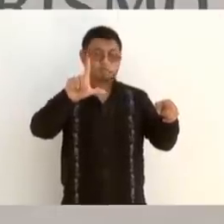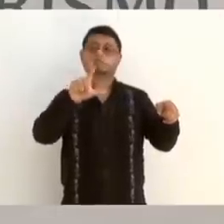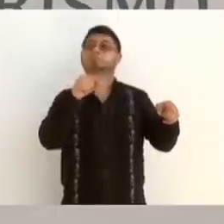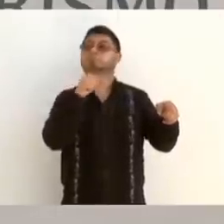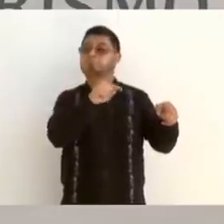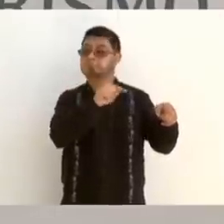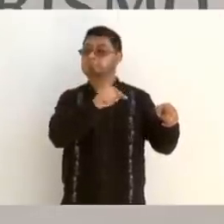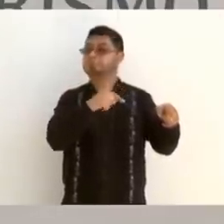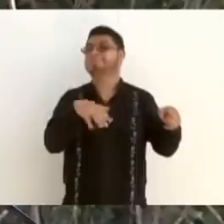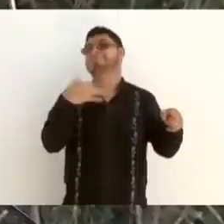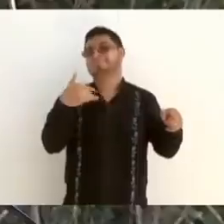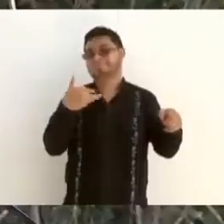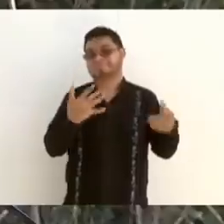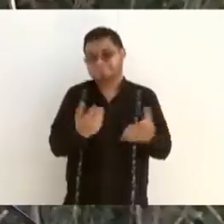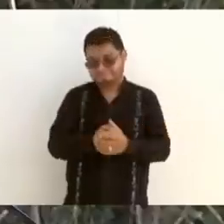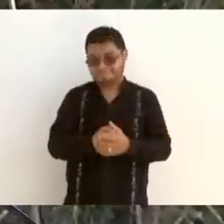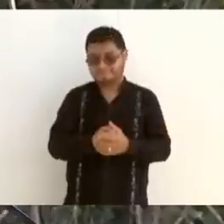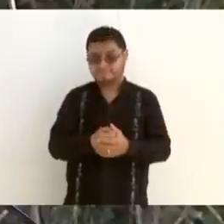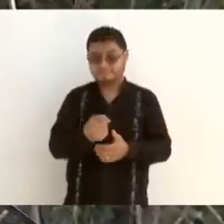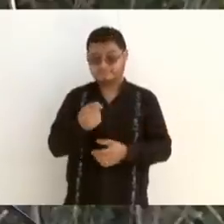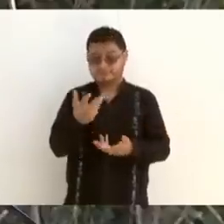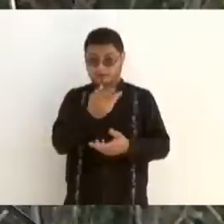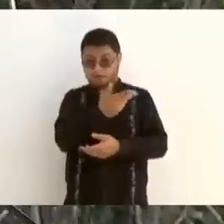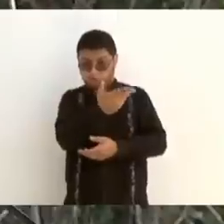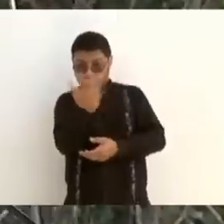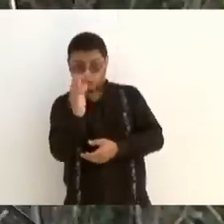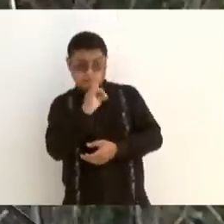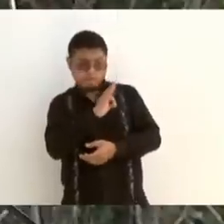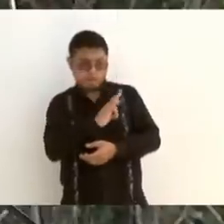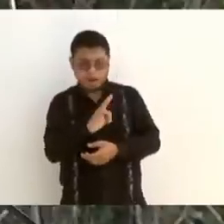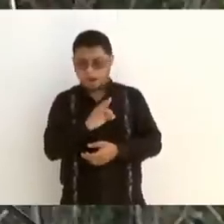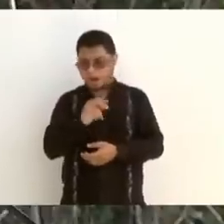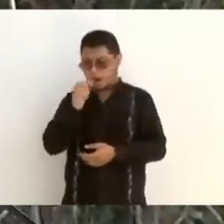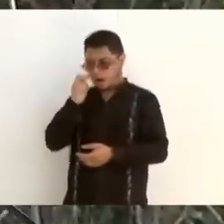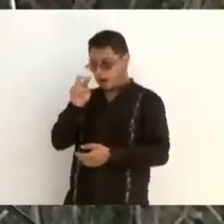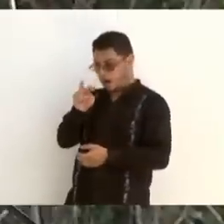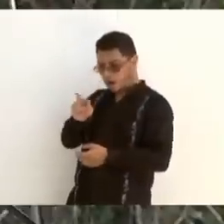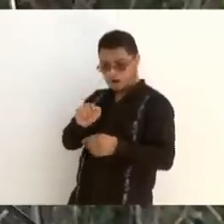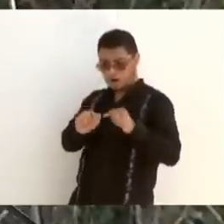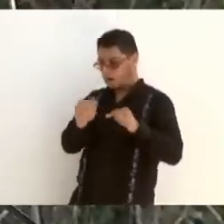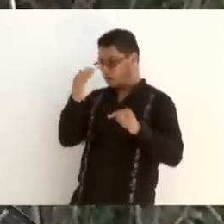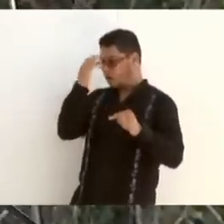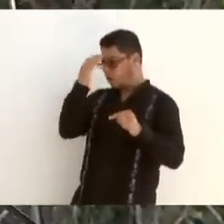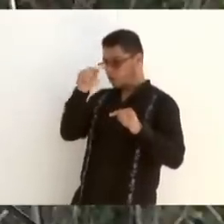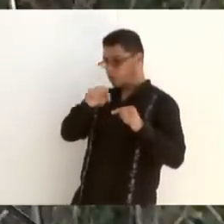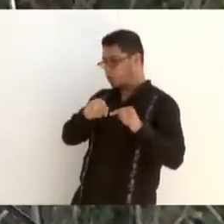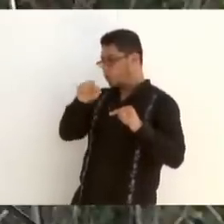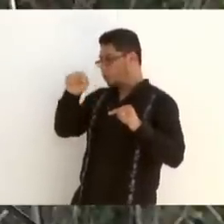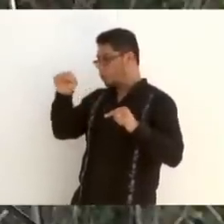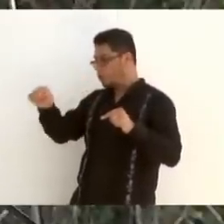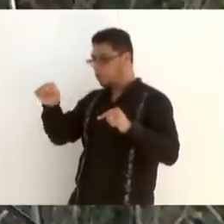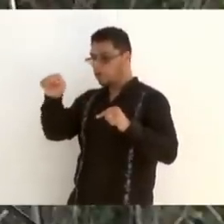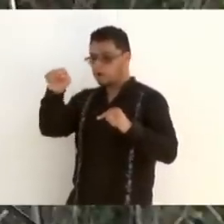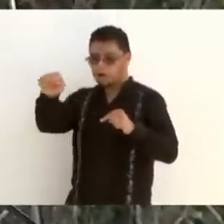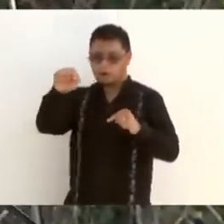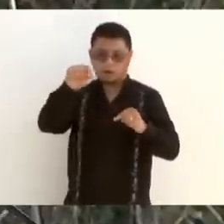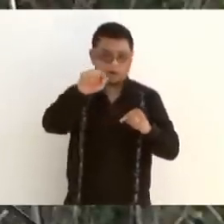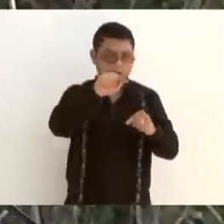Entonces, el que puedan visitar los turistas que llegan